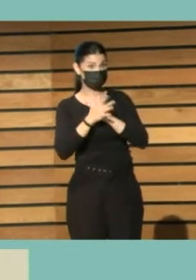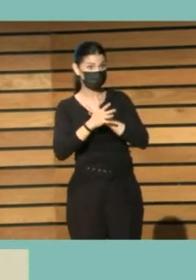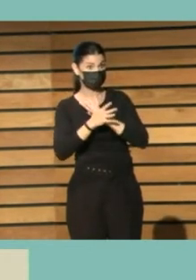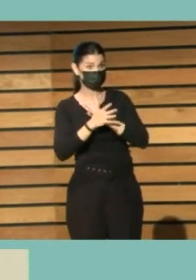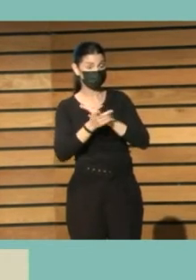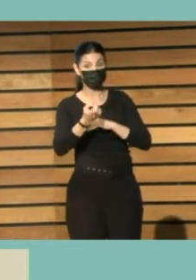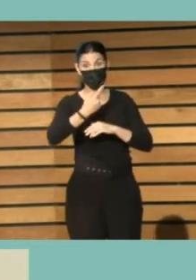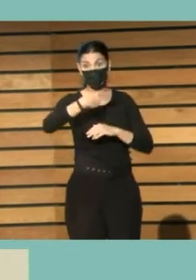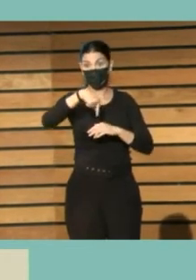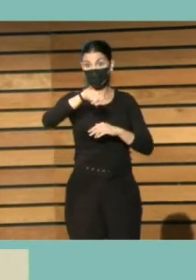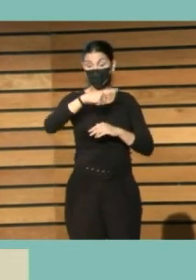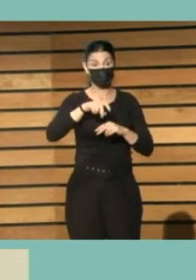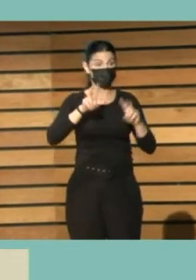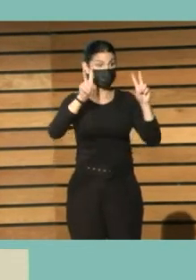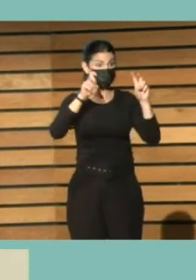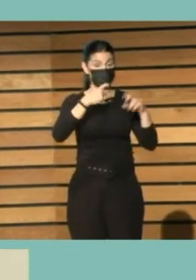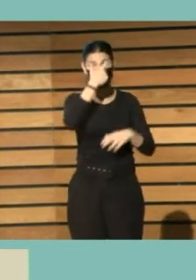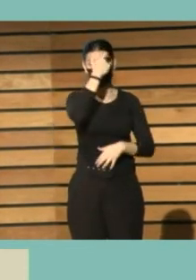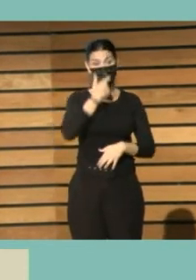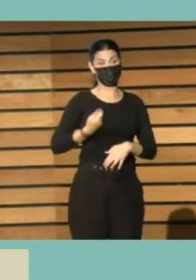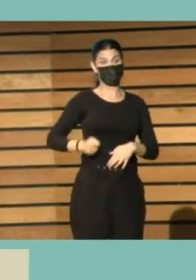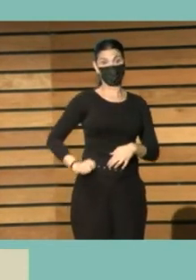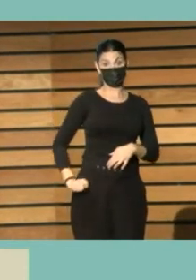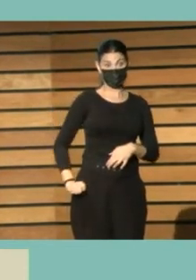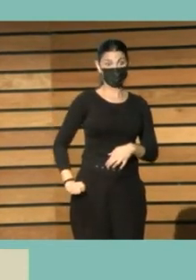hablamos de nosotros o quisimos hablar de nosotros.